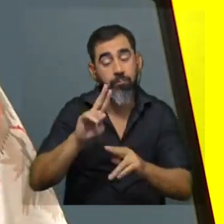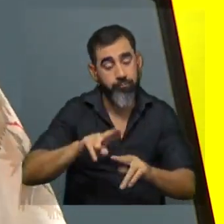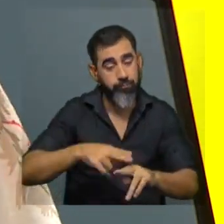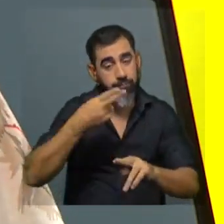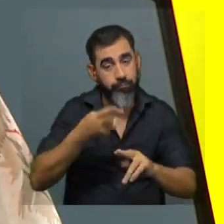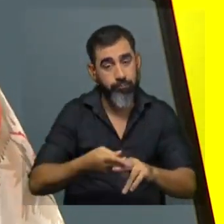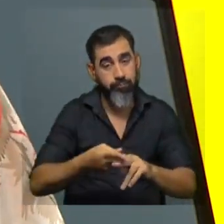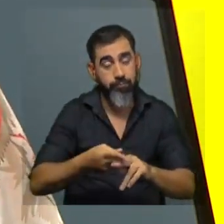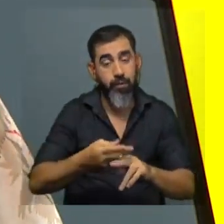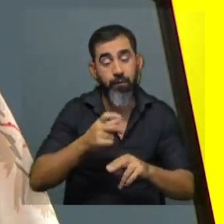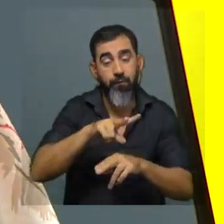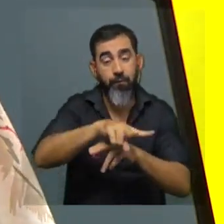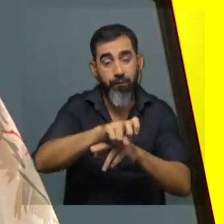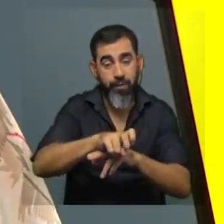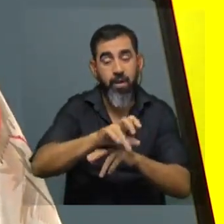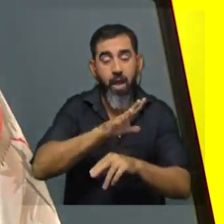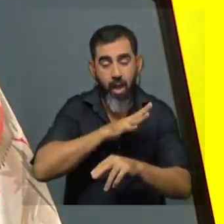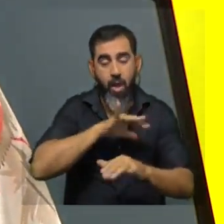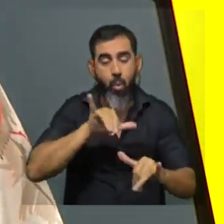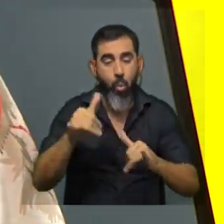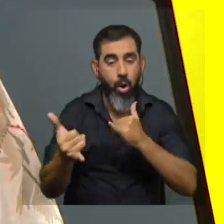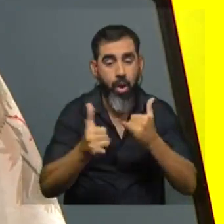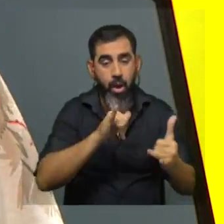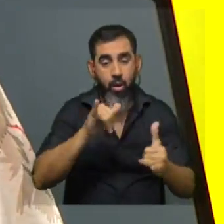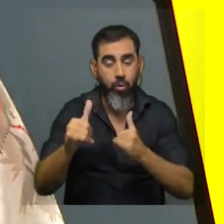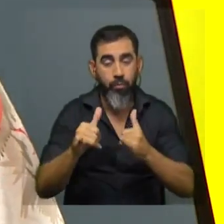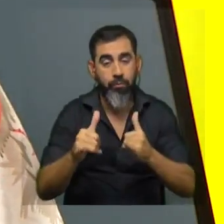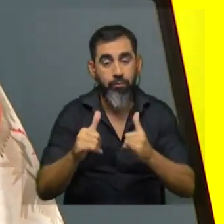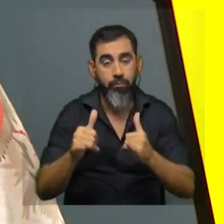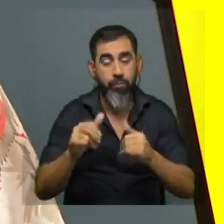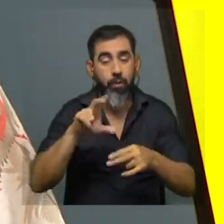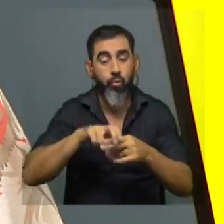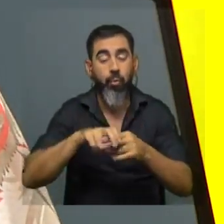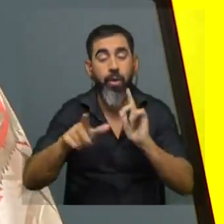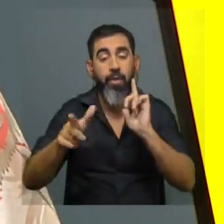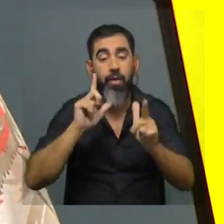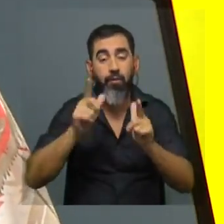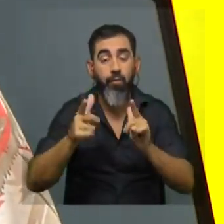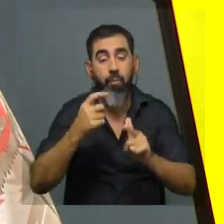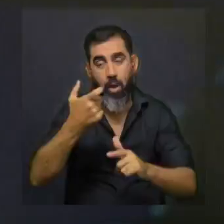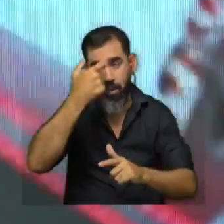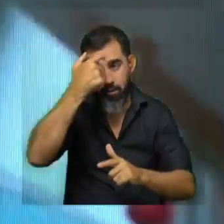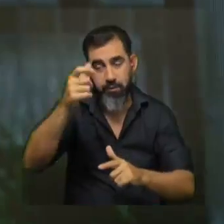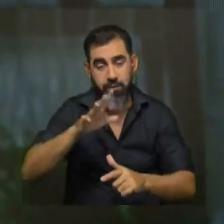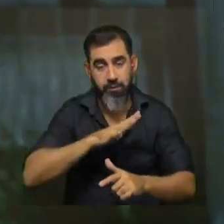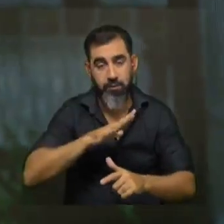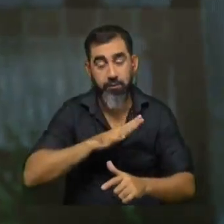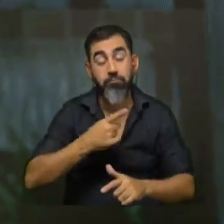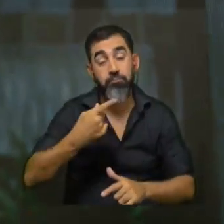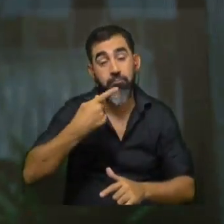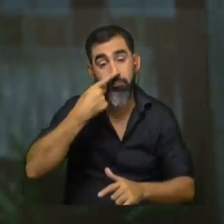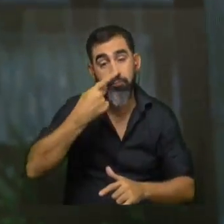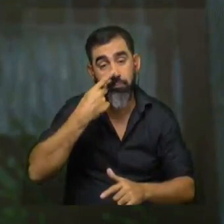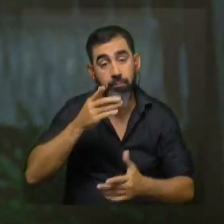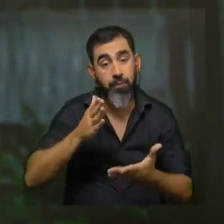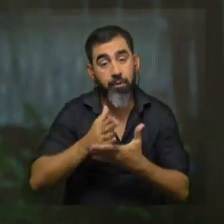demuestra que la física está en estos juegos que usamos a los que nos subimos para divertirnos pero que tiene mucho de ciencia detrás y bien interesante eso de que va